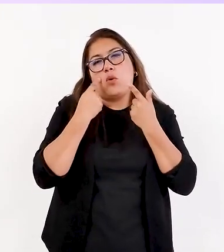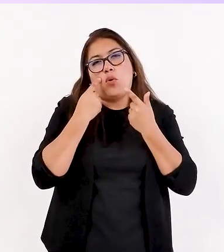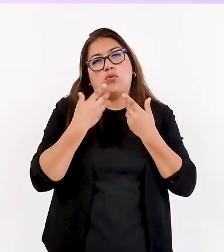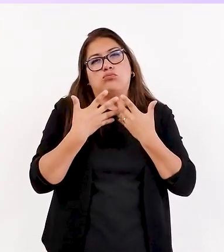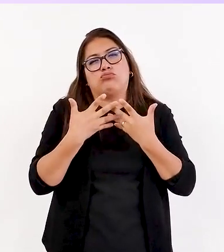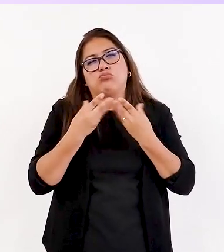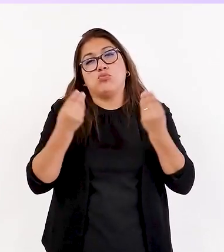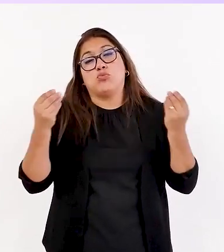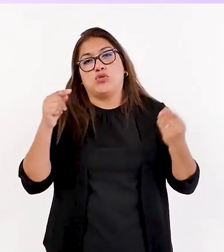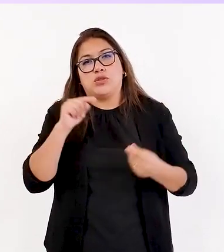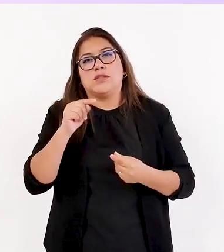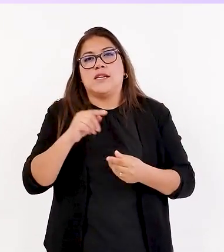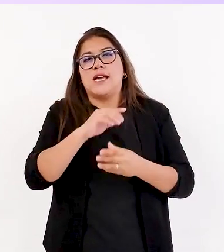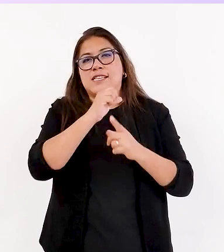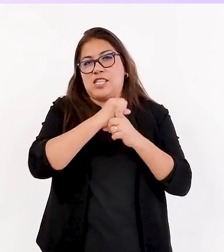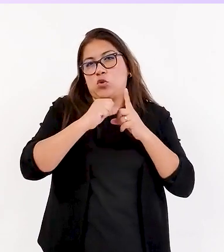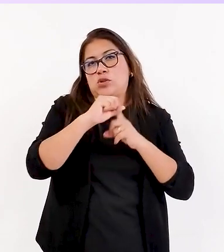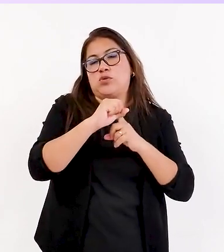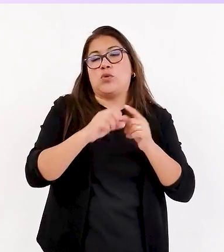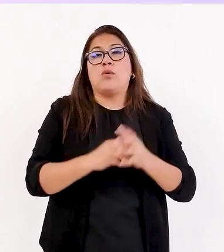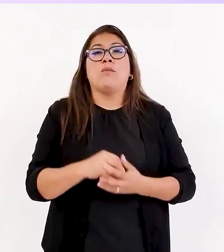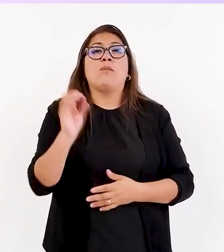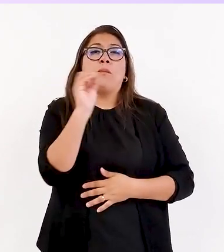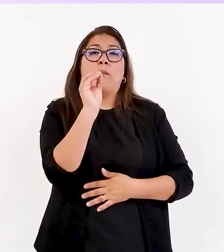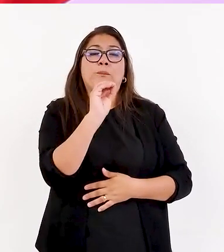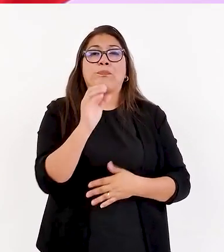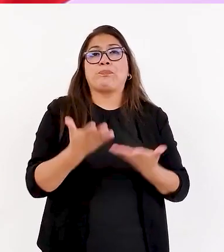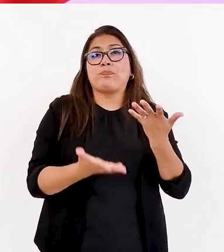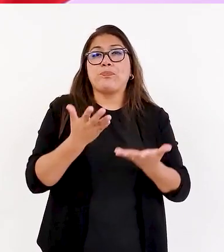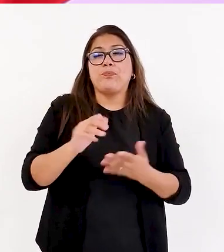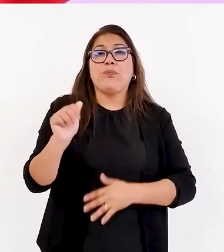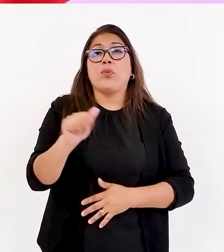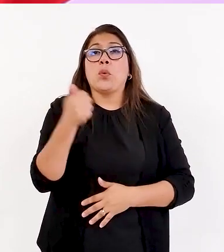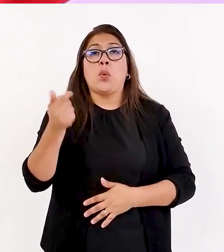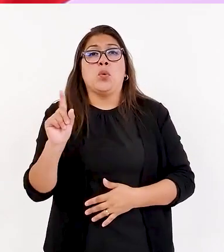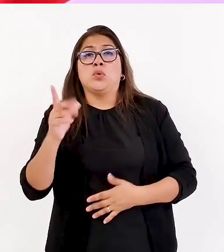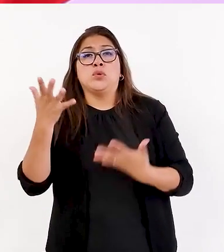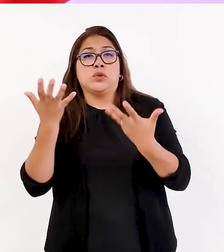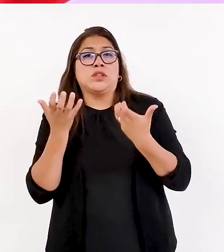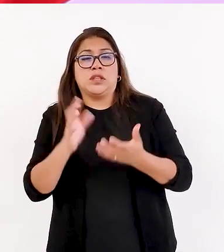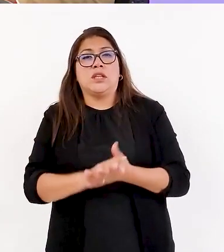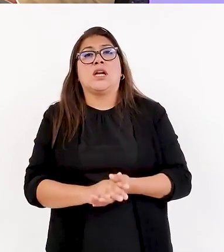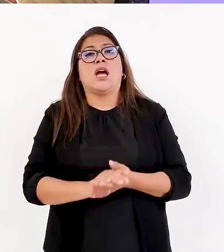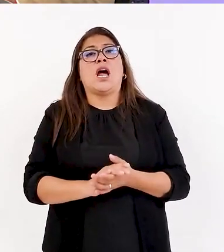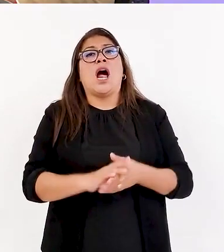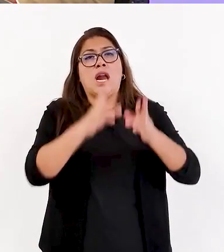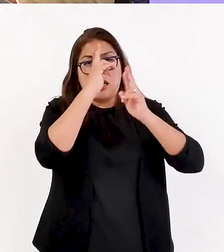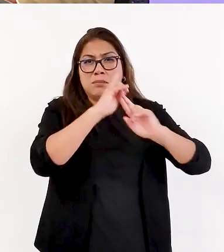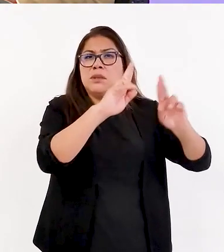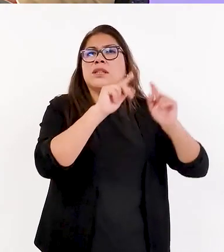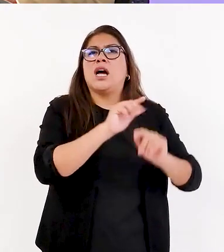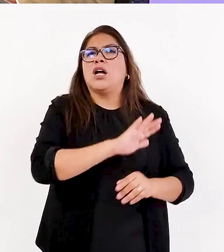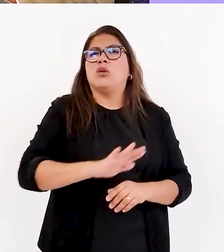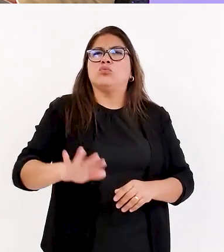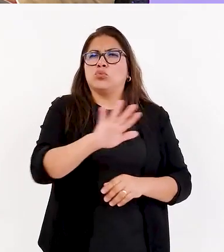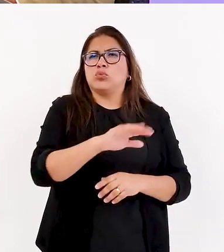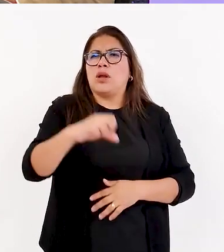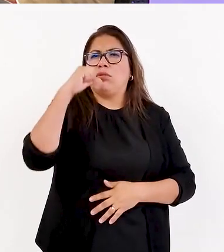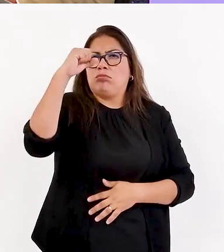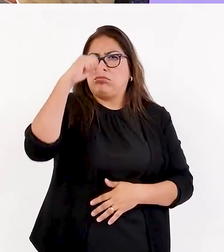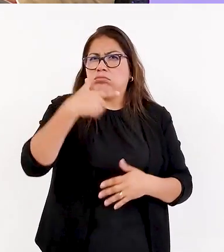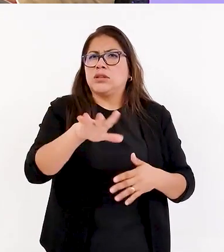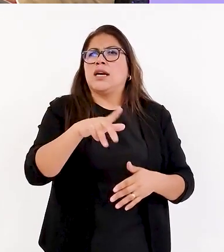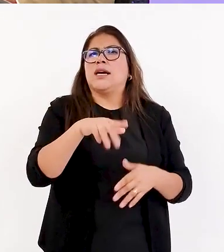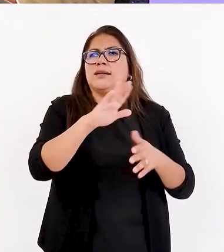O, por ejemplo, que no quieren reconocer todos los derechos que las personas con discapacidad tienen y se establecen